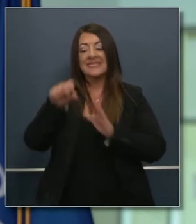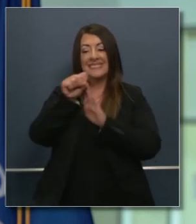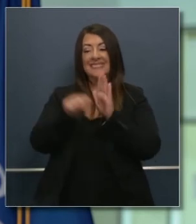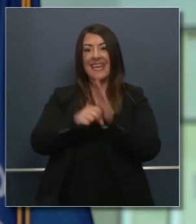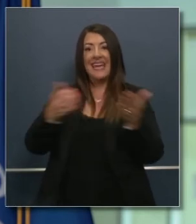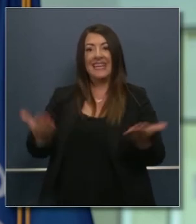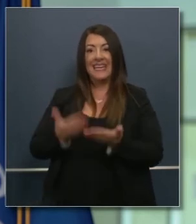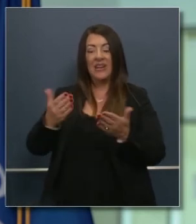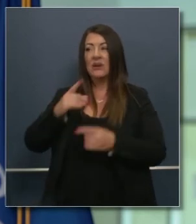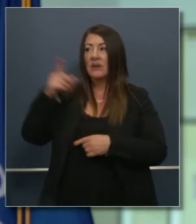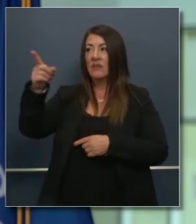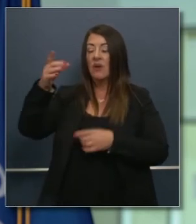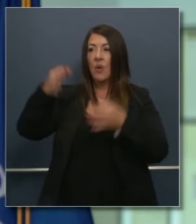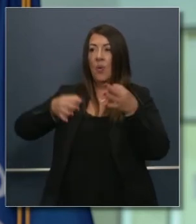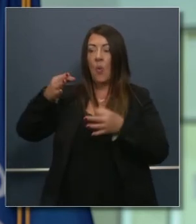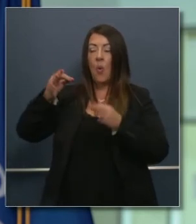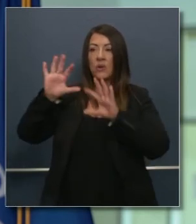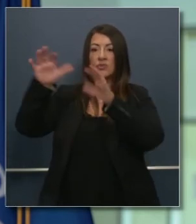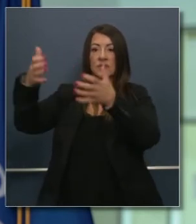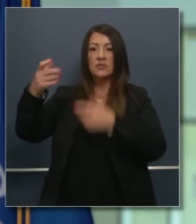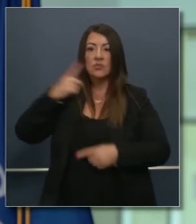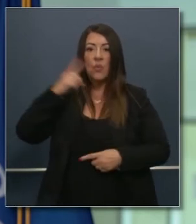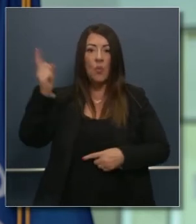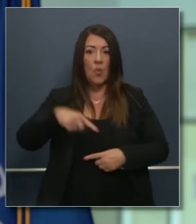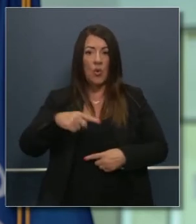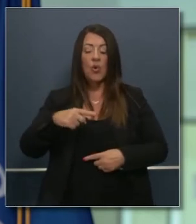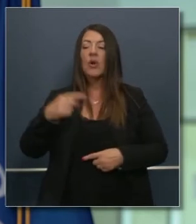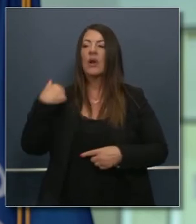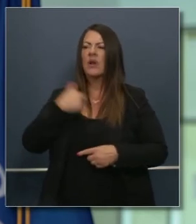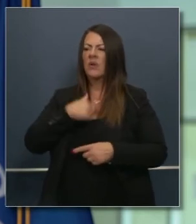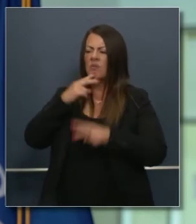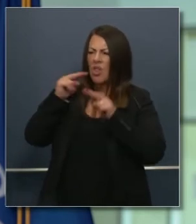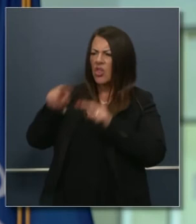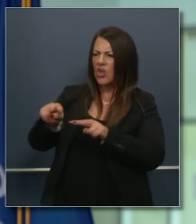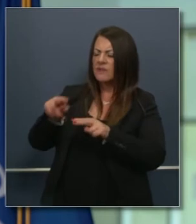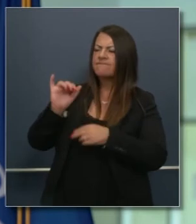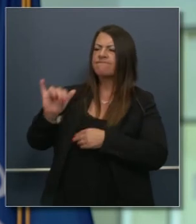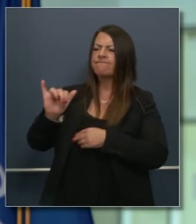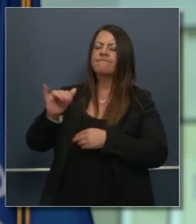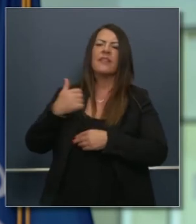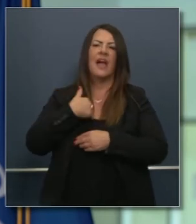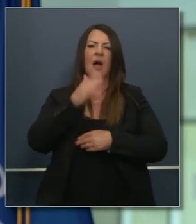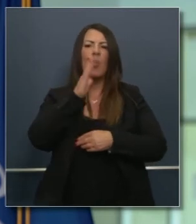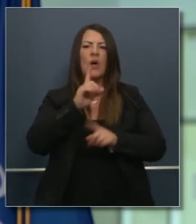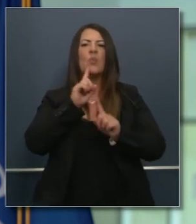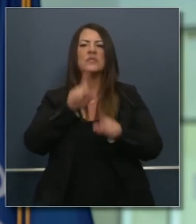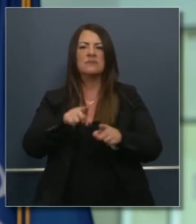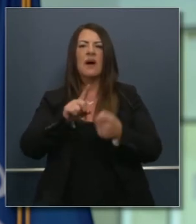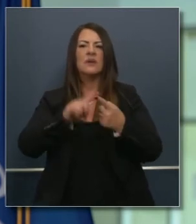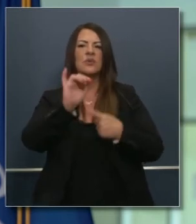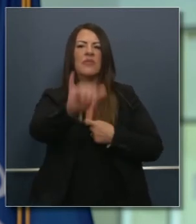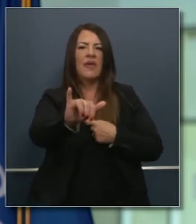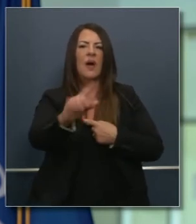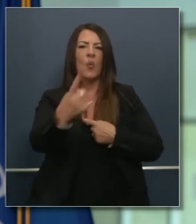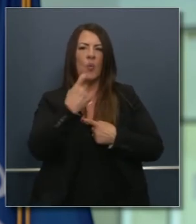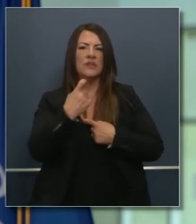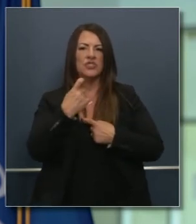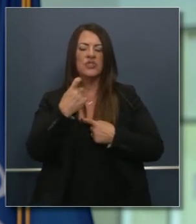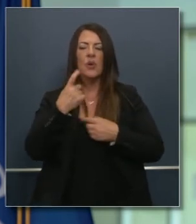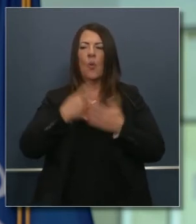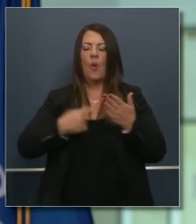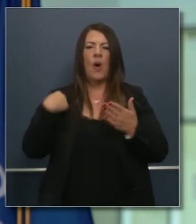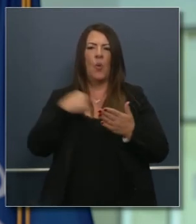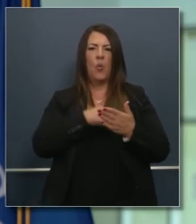mantenido por los tribunales hay una decisión reciente tendré la oportunidad de responder en cuanto a esa ley a esa